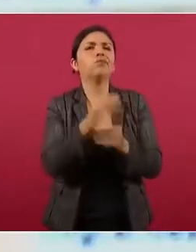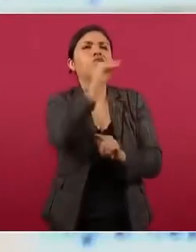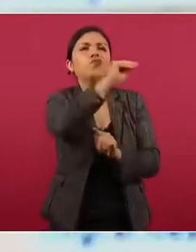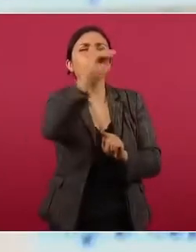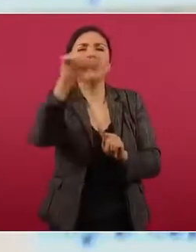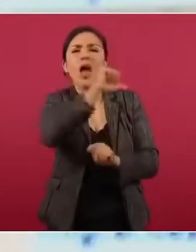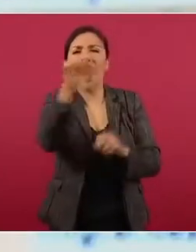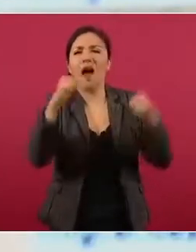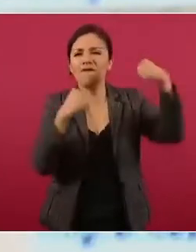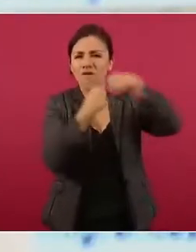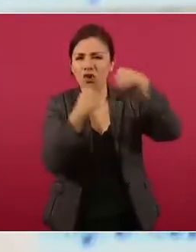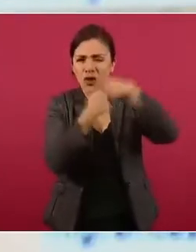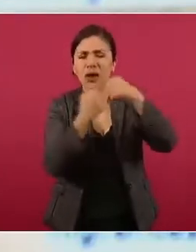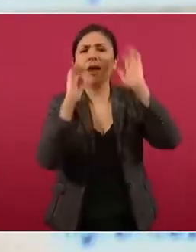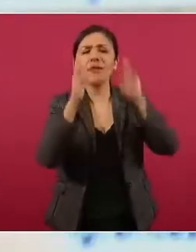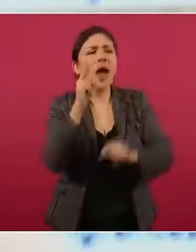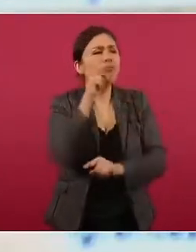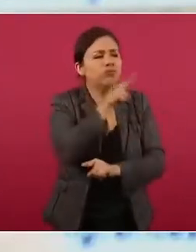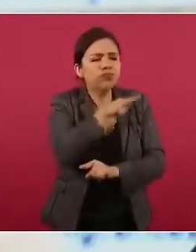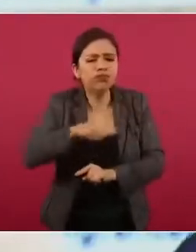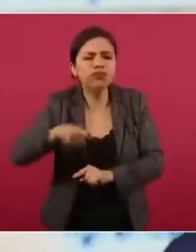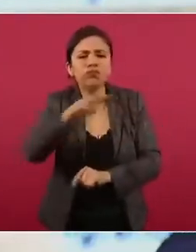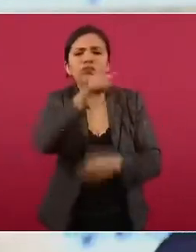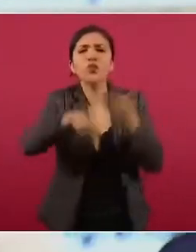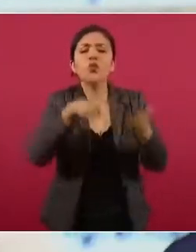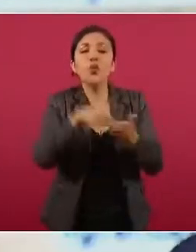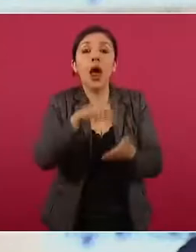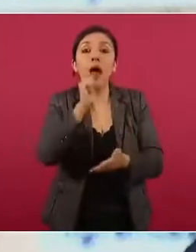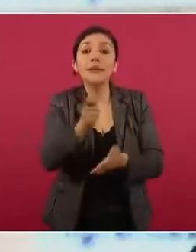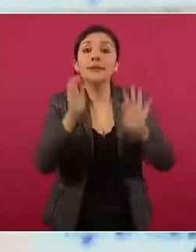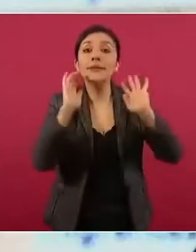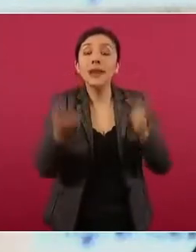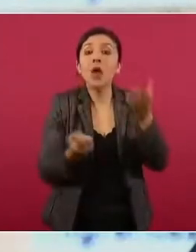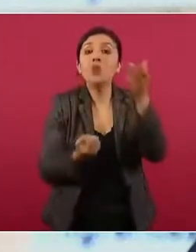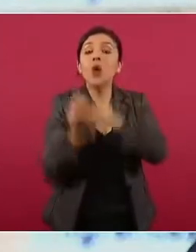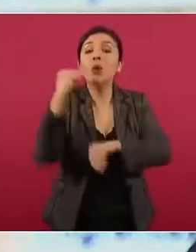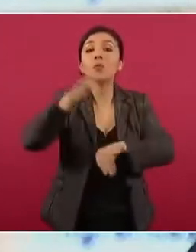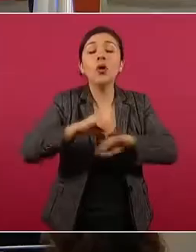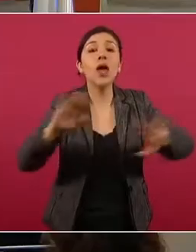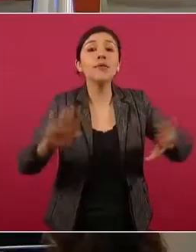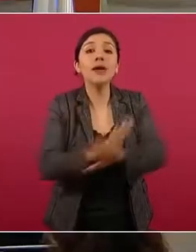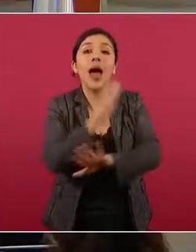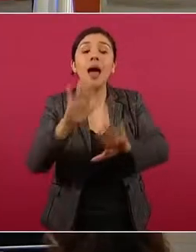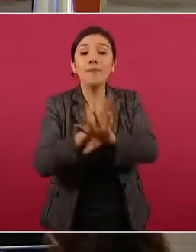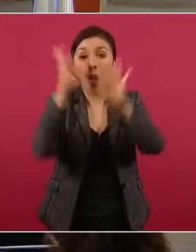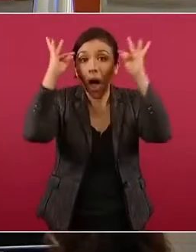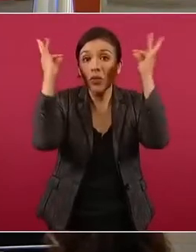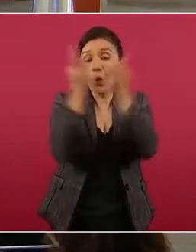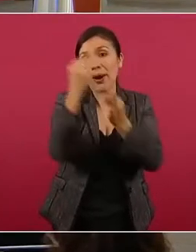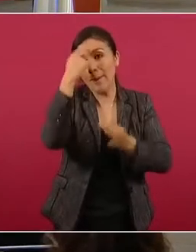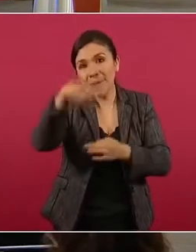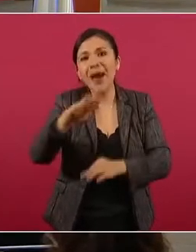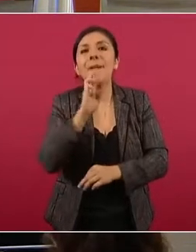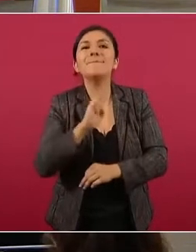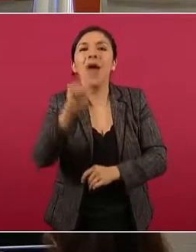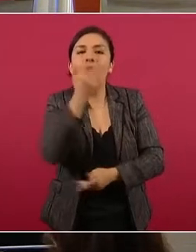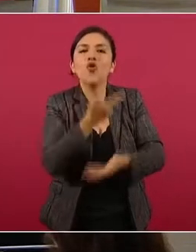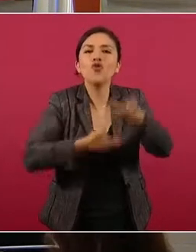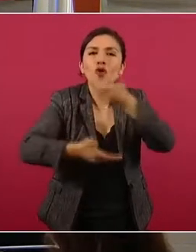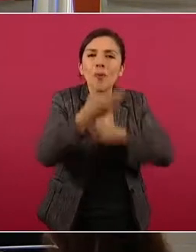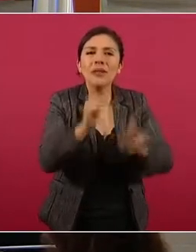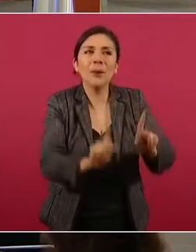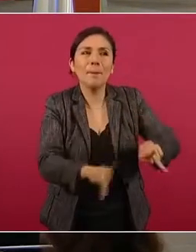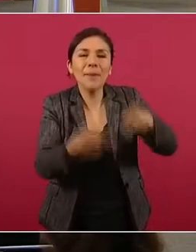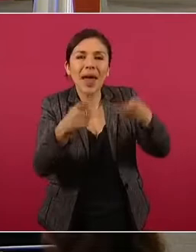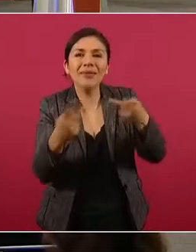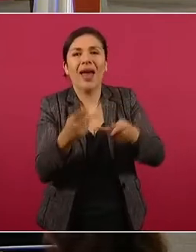Obrador recorrió los lugares donde se modernizarán las aduanas para mejorar el comercio y los